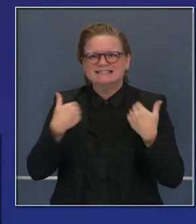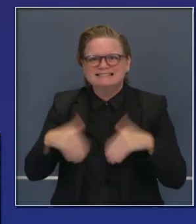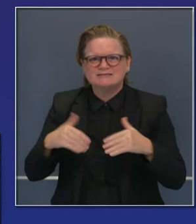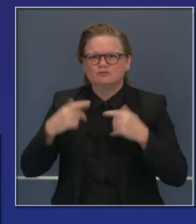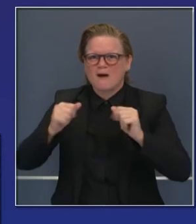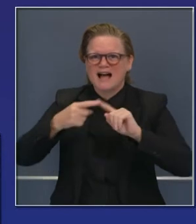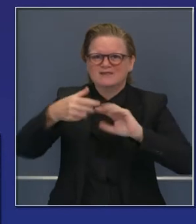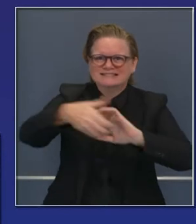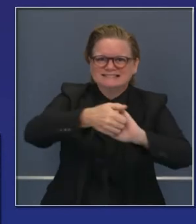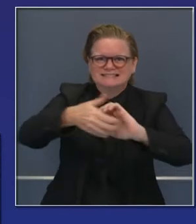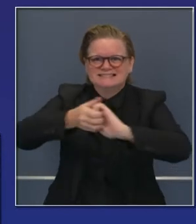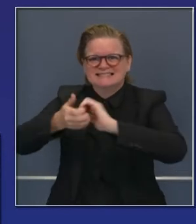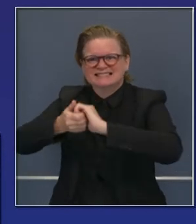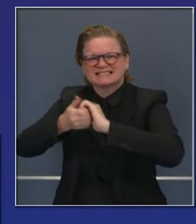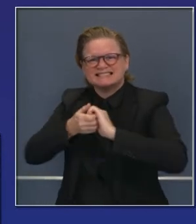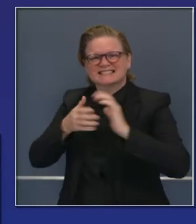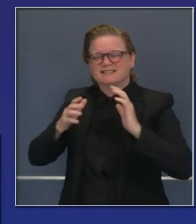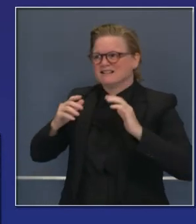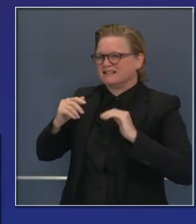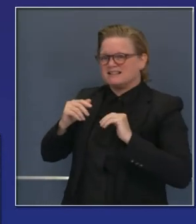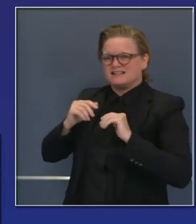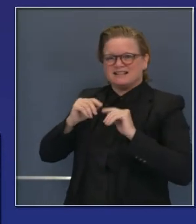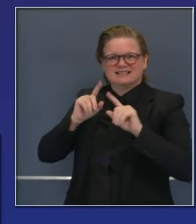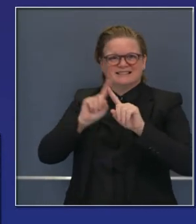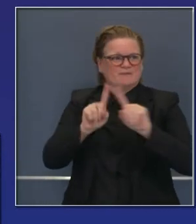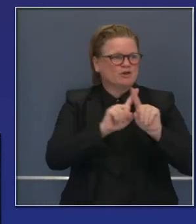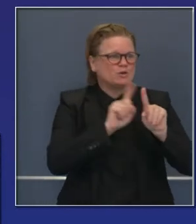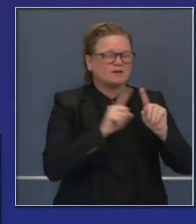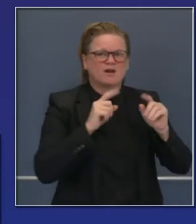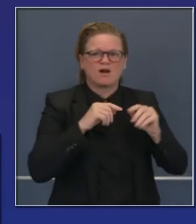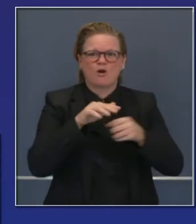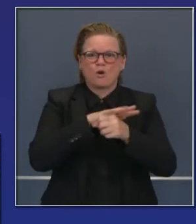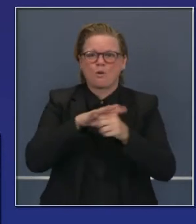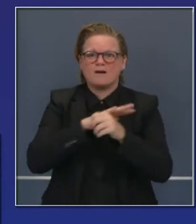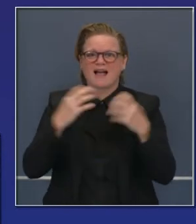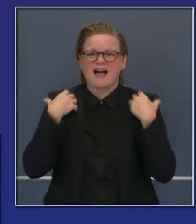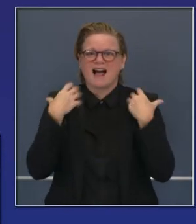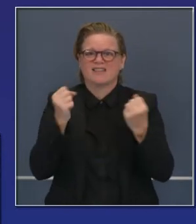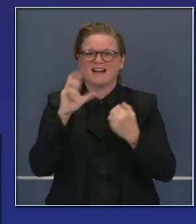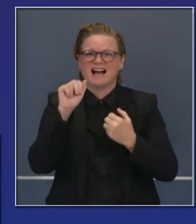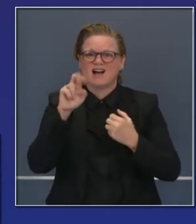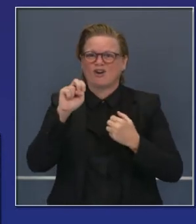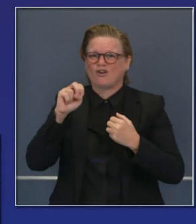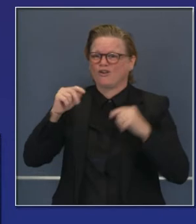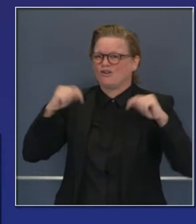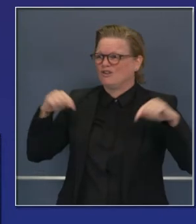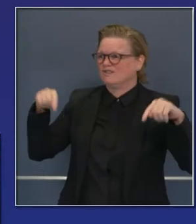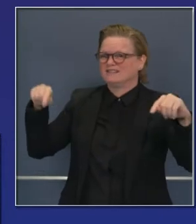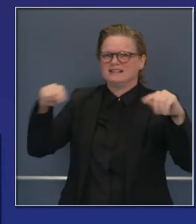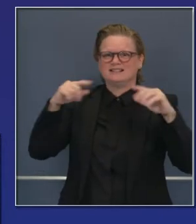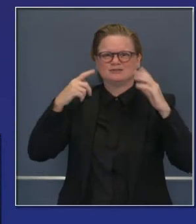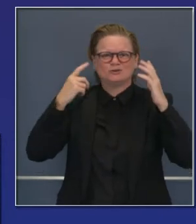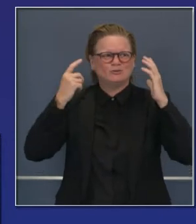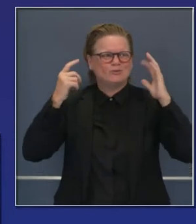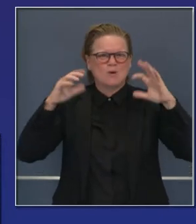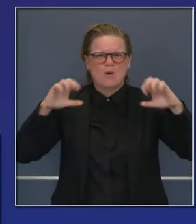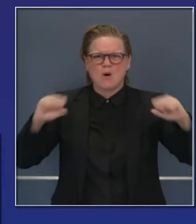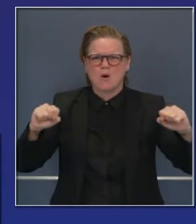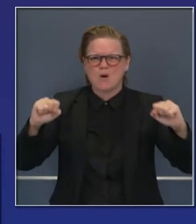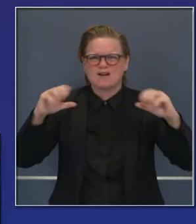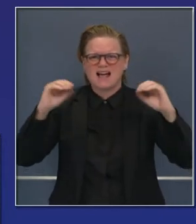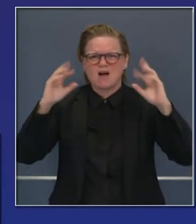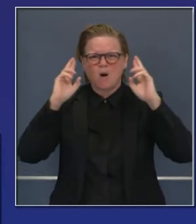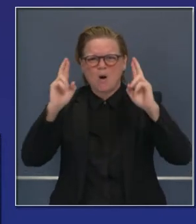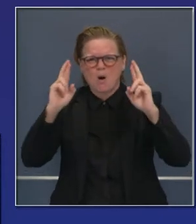seguir encima de este problema, trabajando con funcionarios locales para anticipar cuáles podrían ser sus necesidades